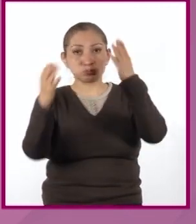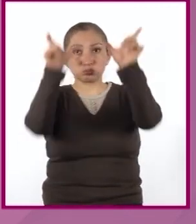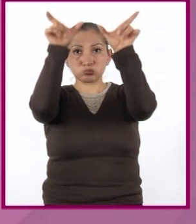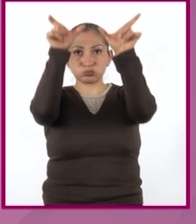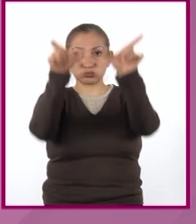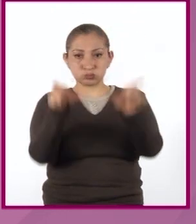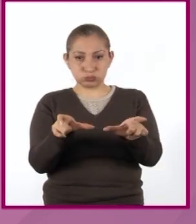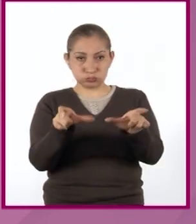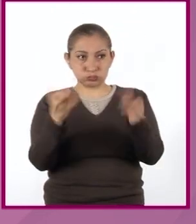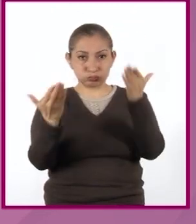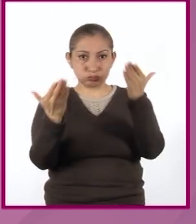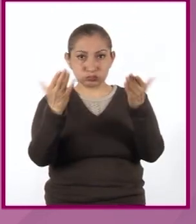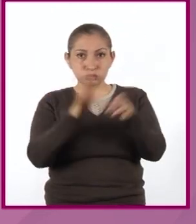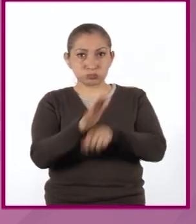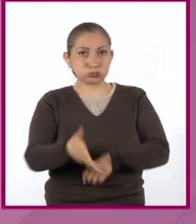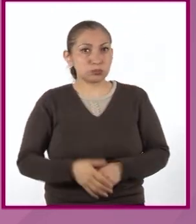comparativo.